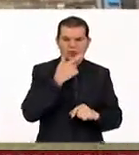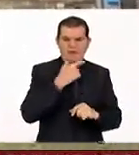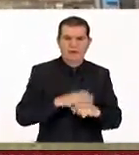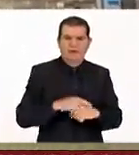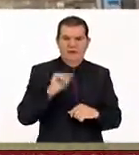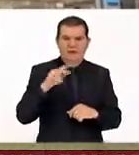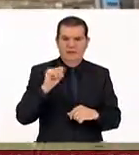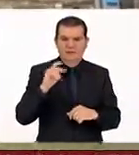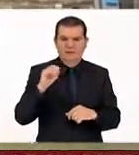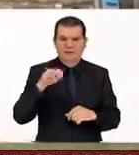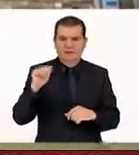Inglaterra, Ana Cristina Olvera.